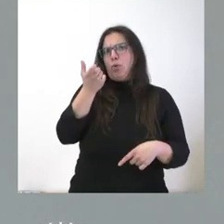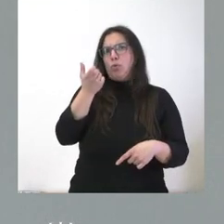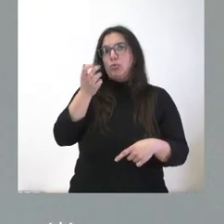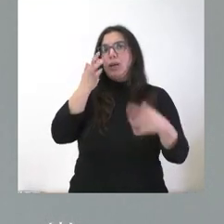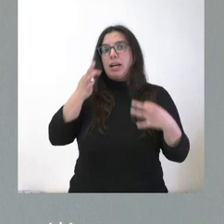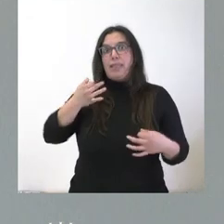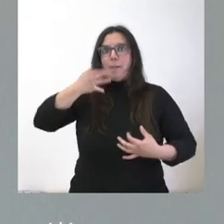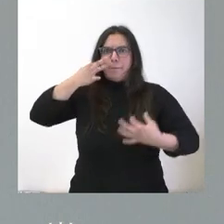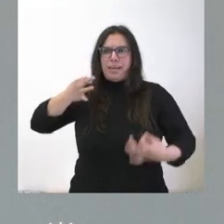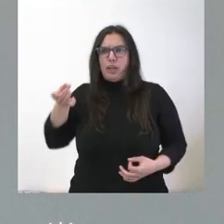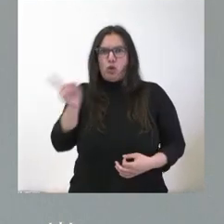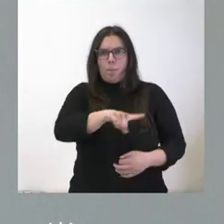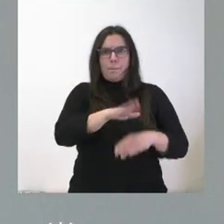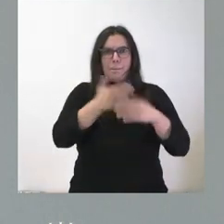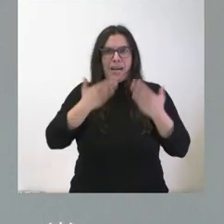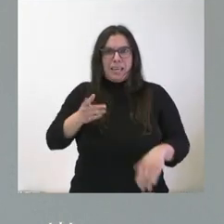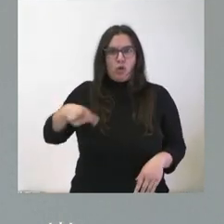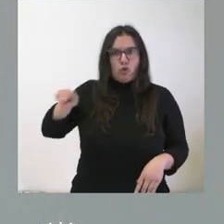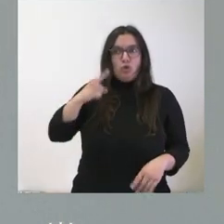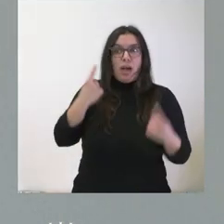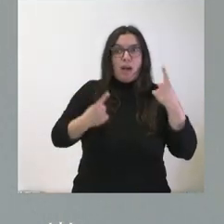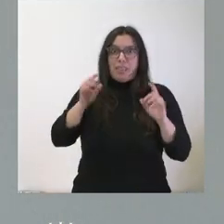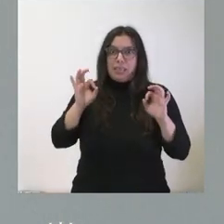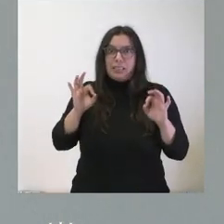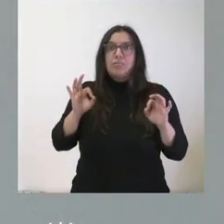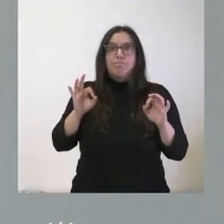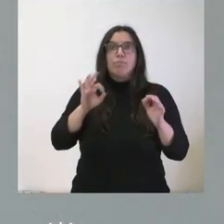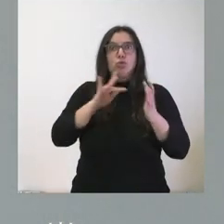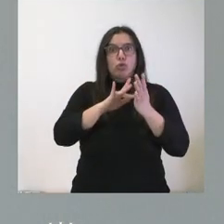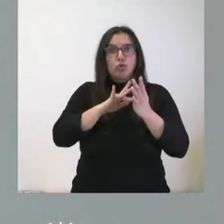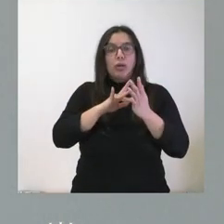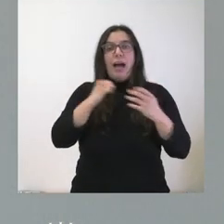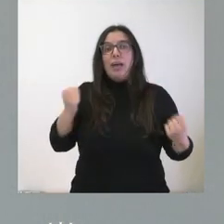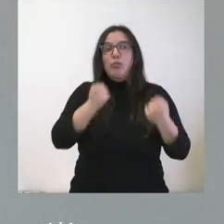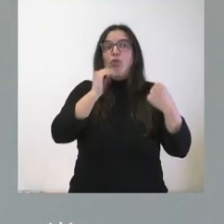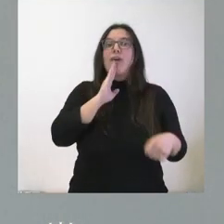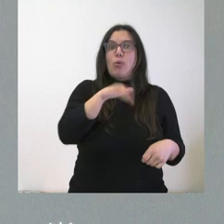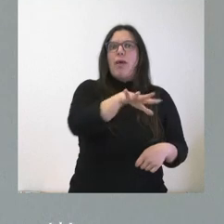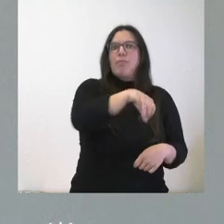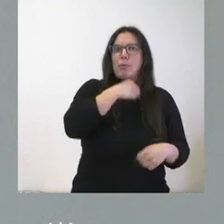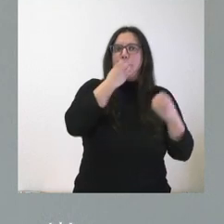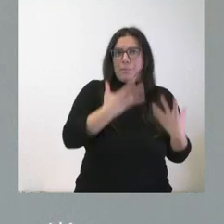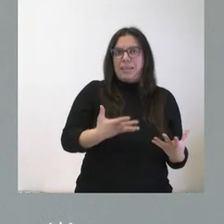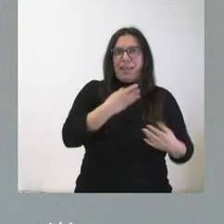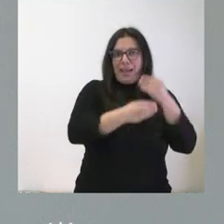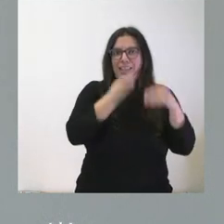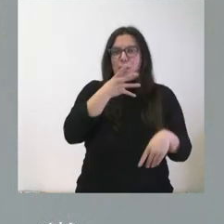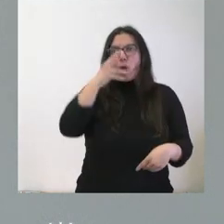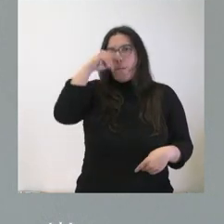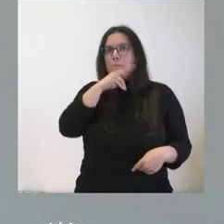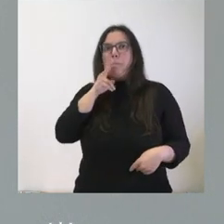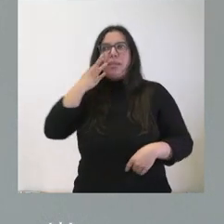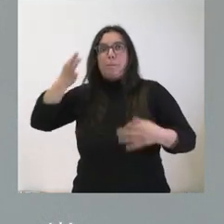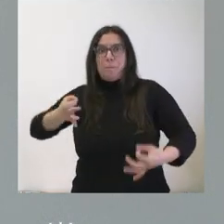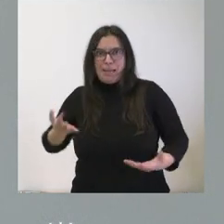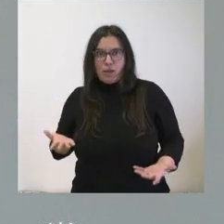Y hemos visto algunas circunstancias concretas y fue una actuación adecuada por parte de los servicios profesionales, pues está retirada de la